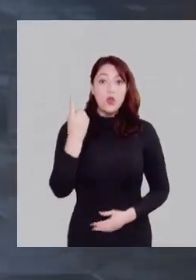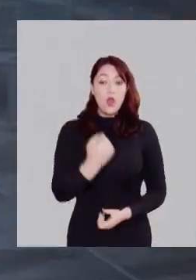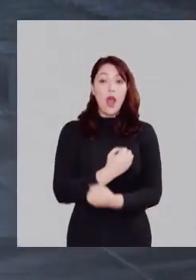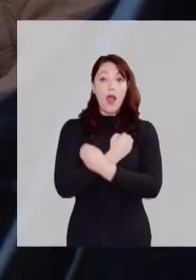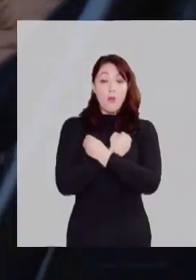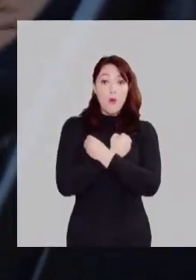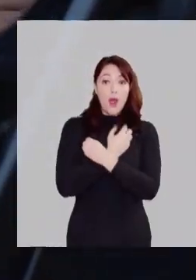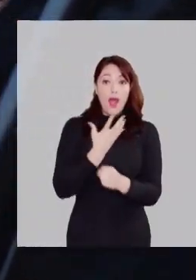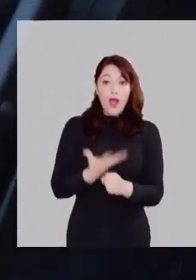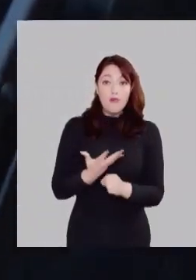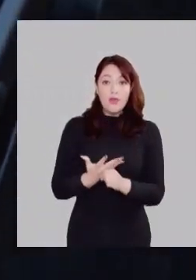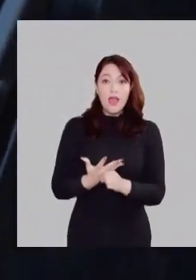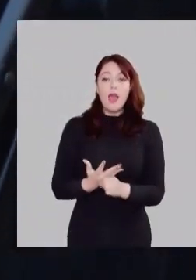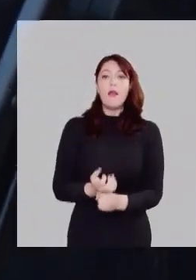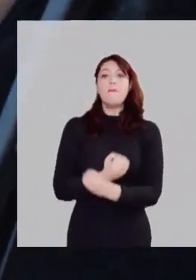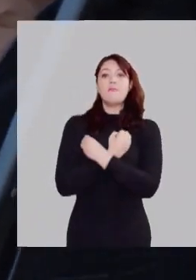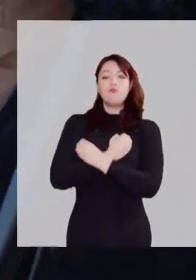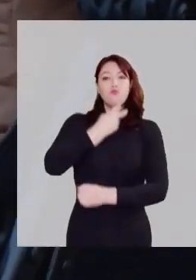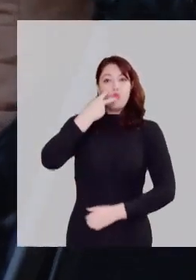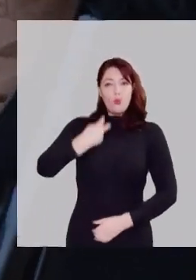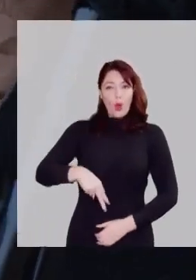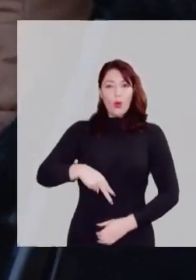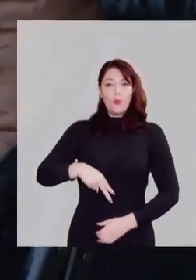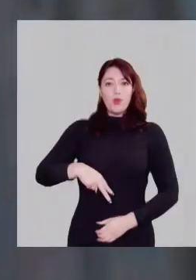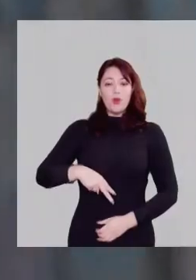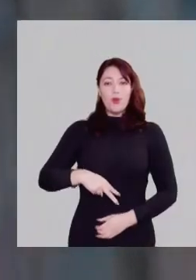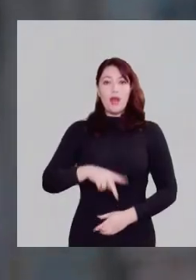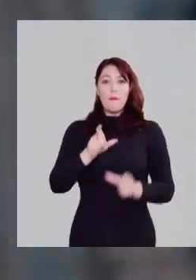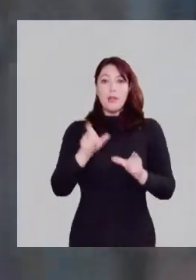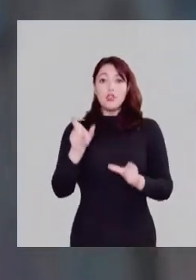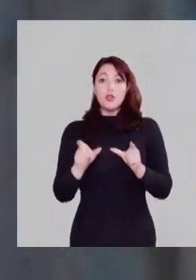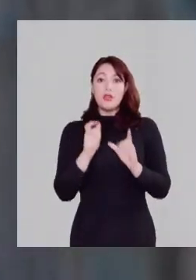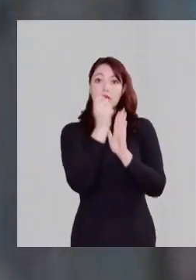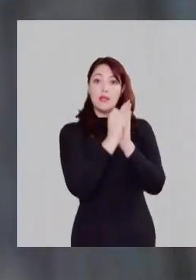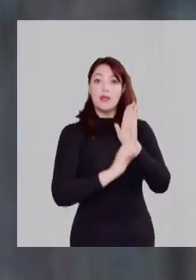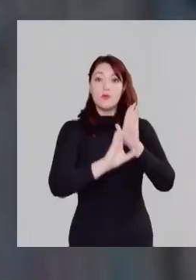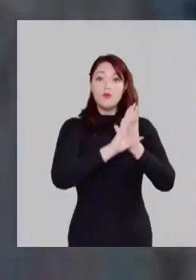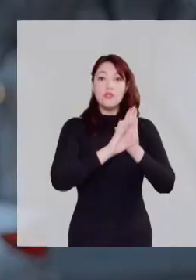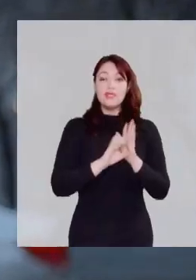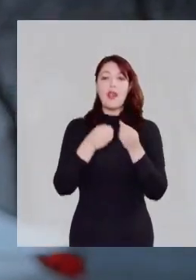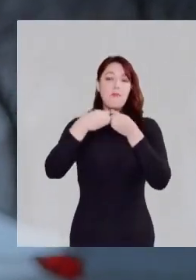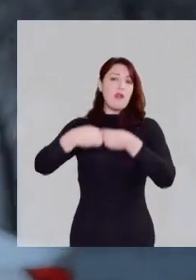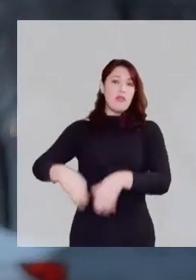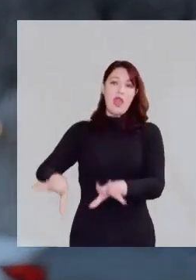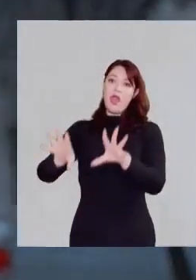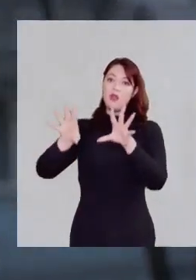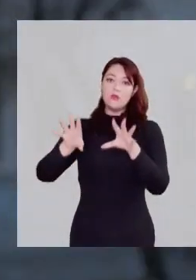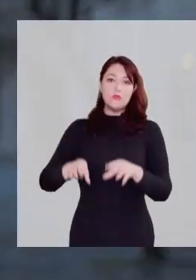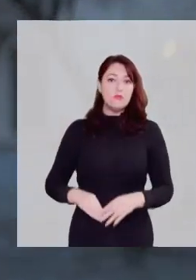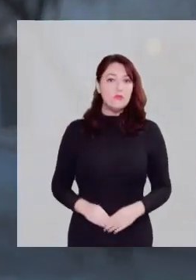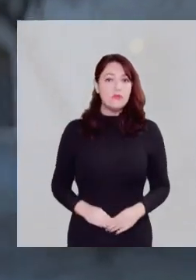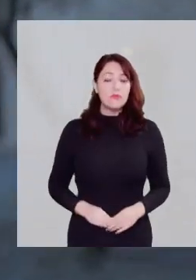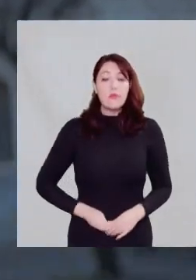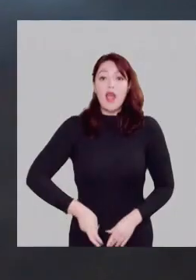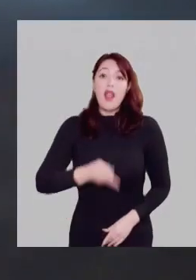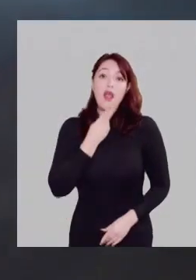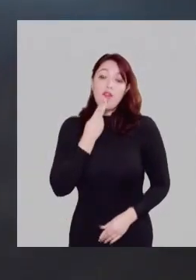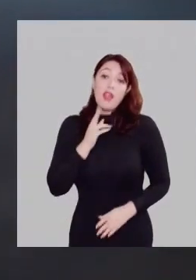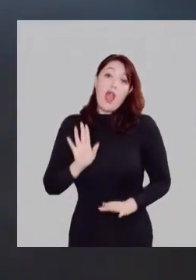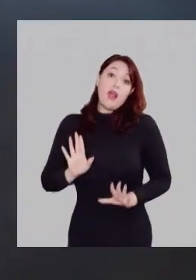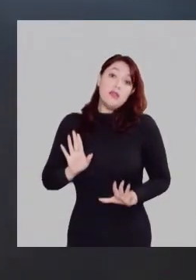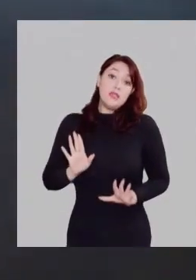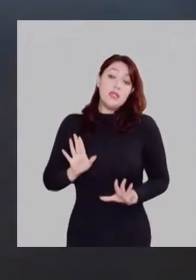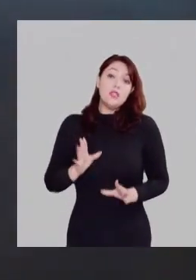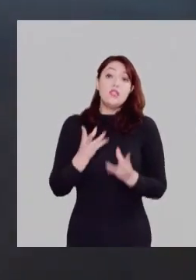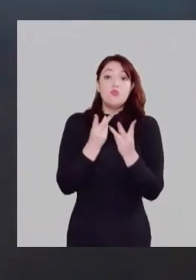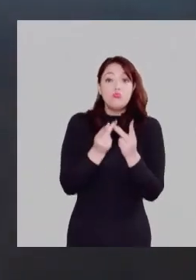de amor que había en la convención fue amor propio. Porque los constitucionales se la farrearon. Pero la vida es así.